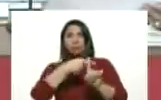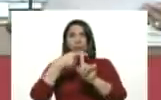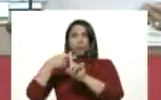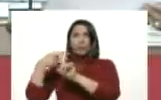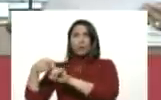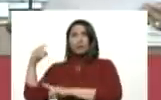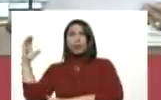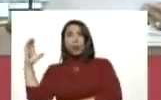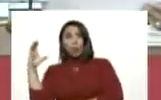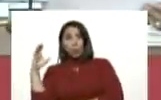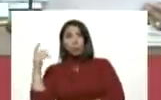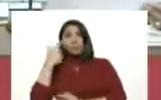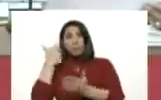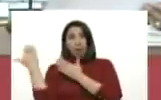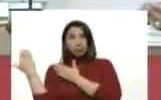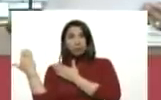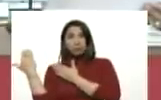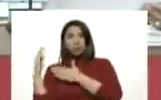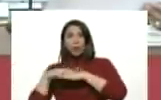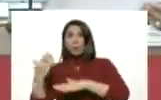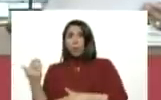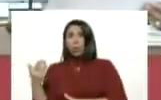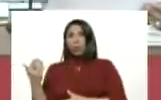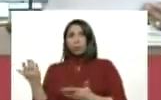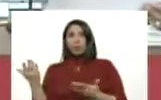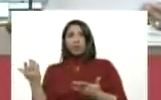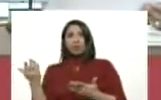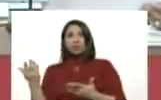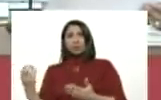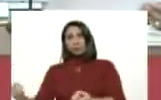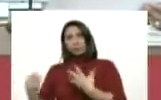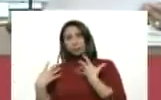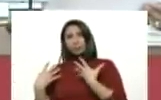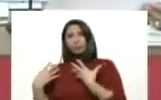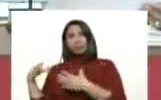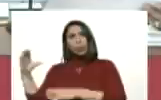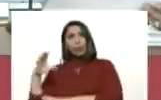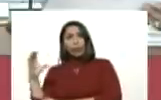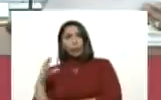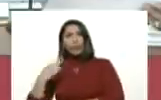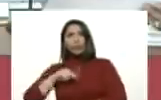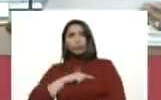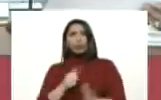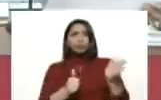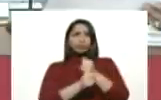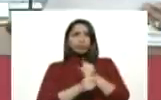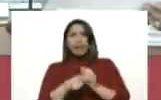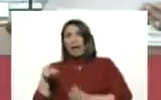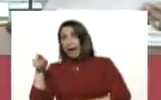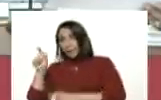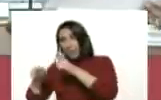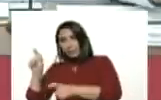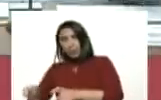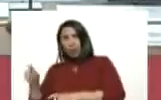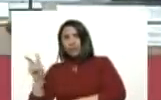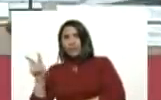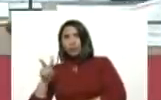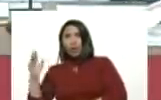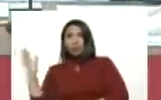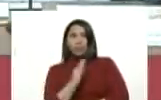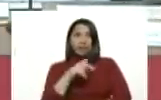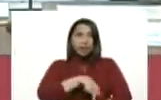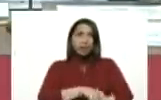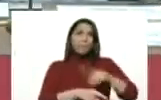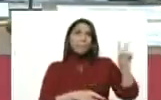Colombia porque se produjeron en Colombia y los detectamos porque estos venezolanos vinieron a Venezuela